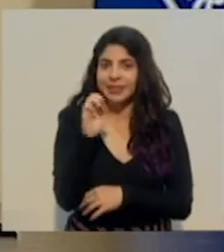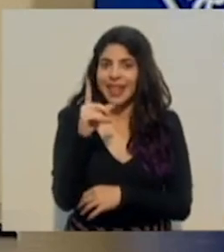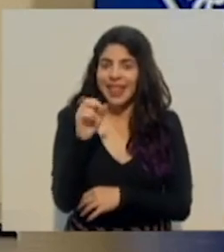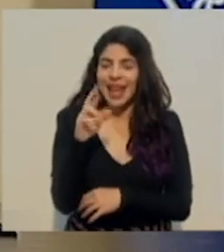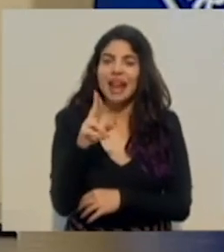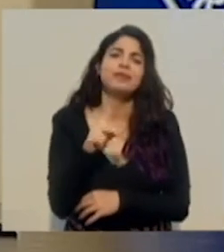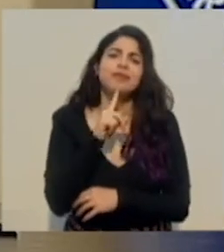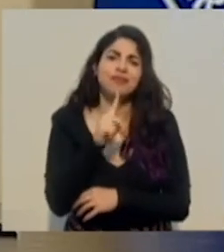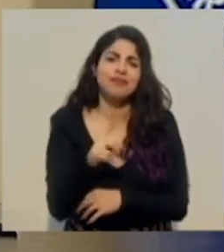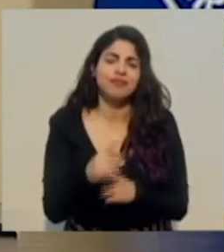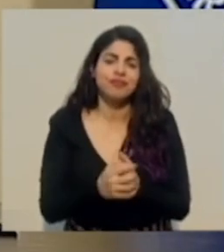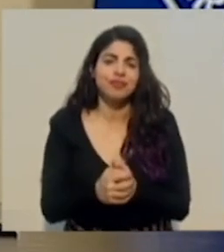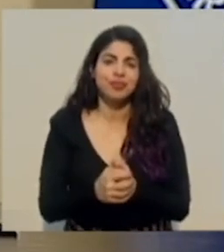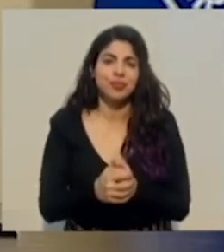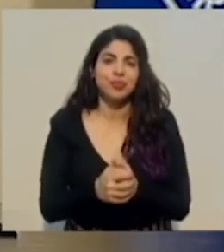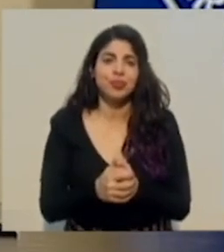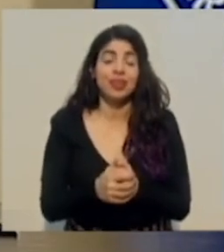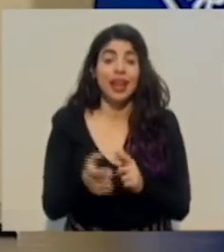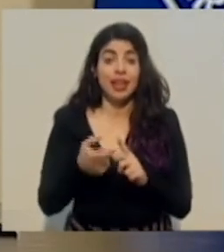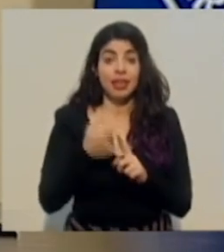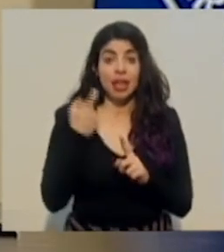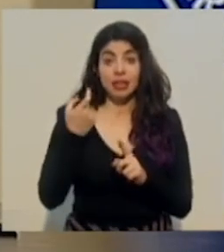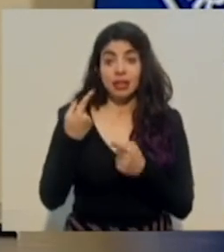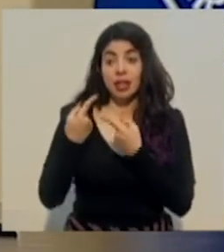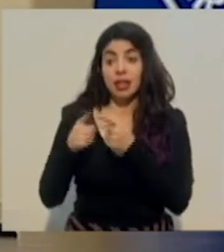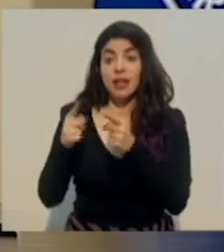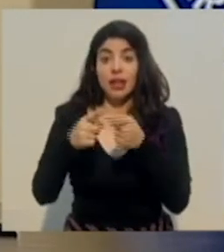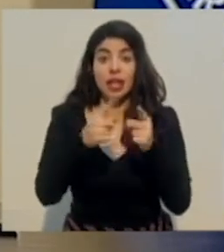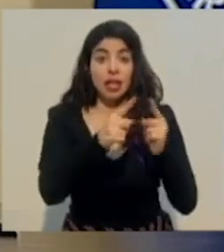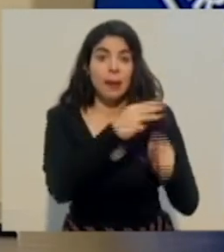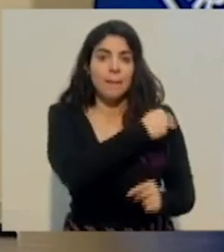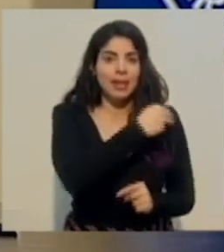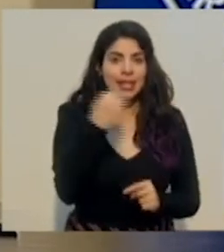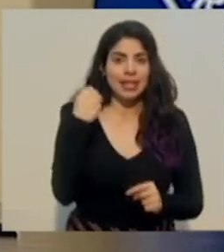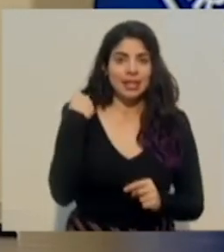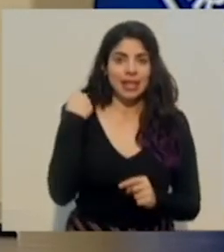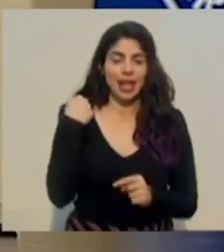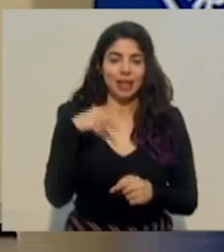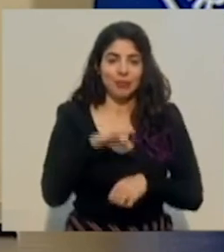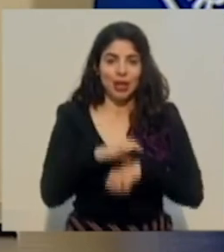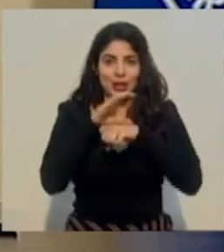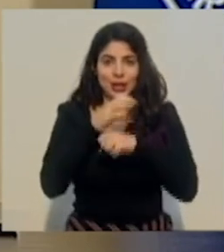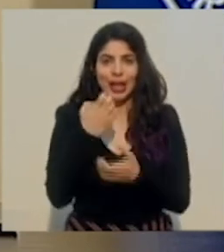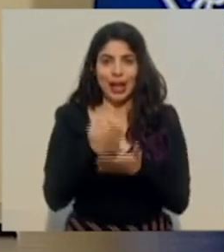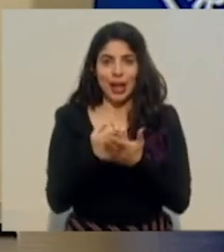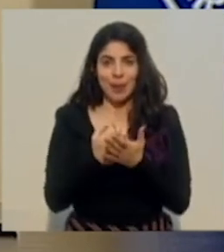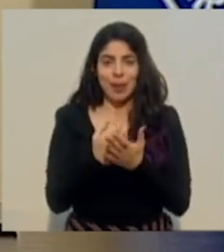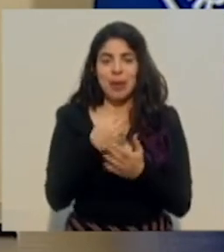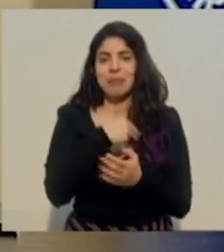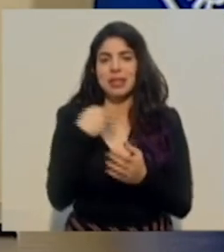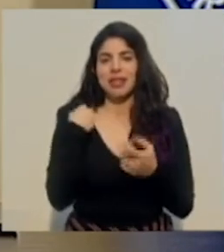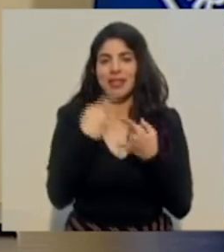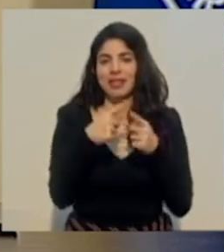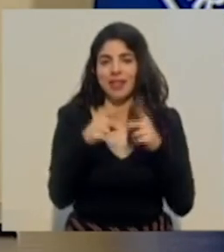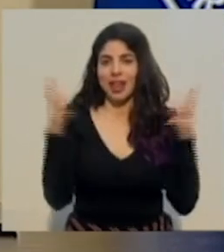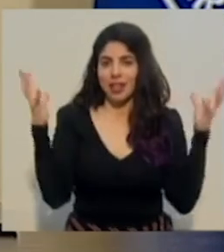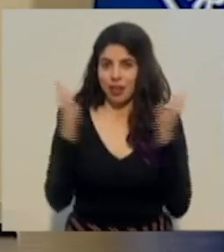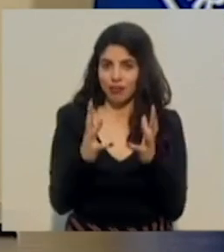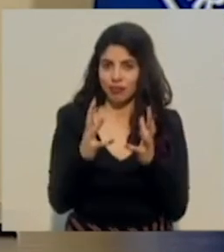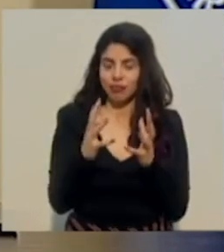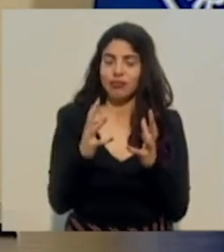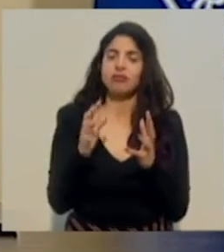desde los diferentes ministerios que integramos el Consejo Económico, igual hemos venido